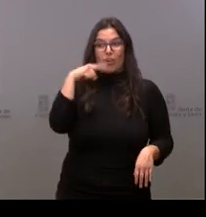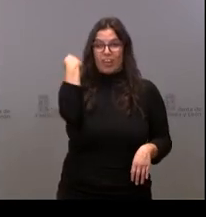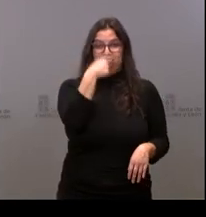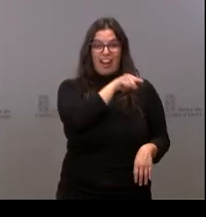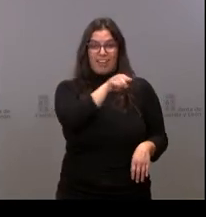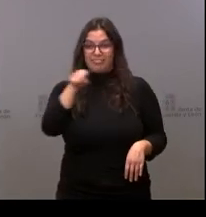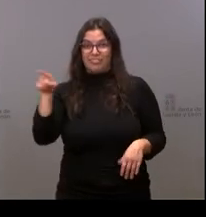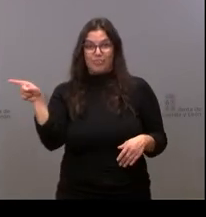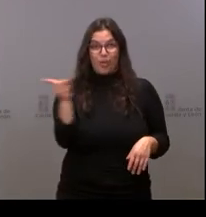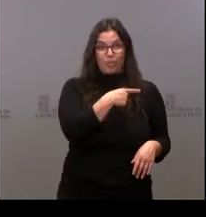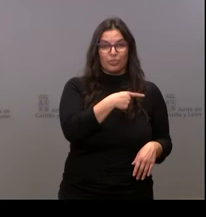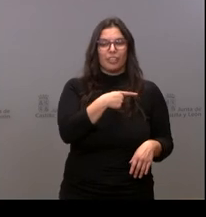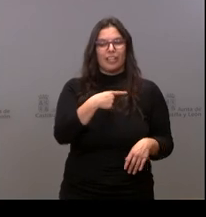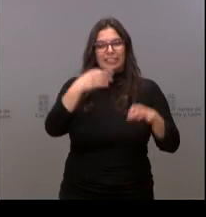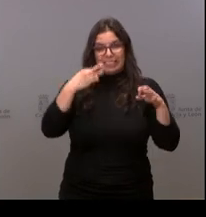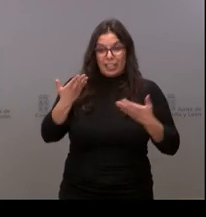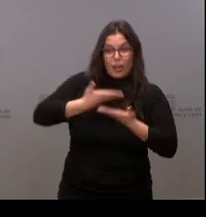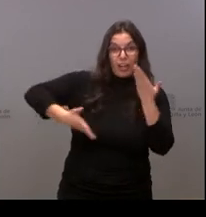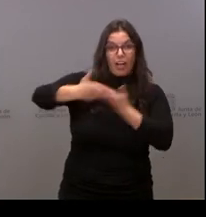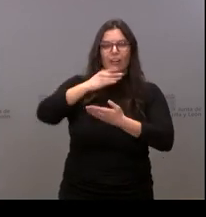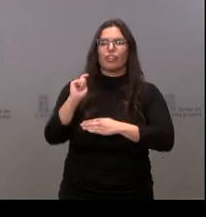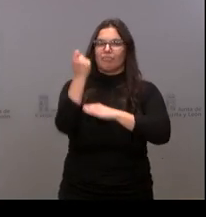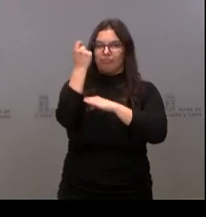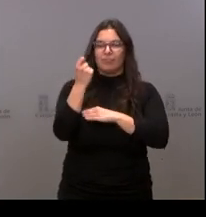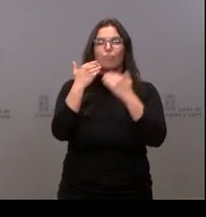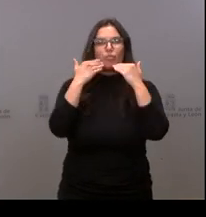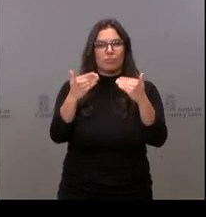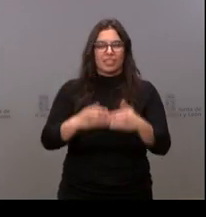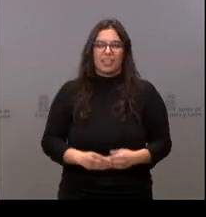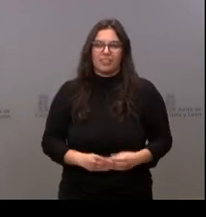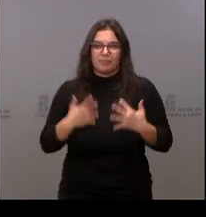las personas que estáis aquí, que juntos lo vamos a lograr. Muchísimas gracias.